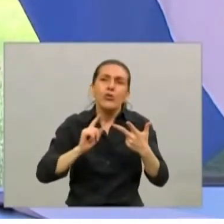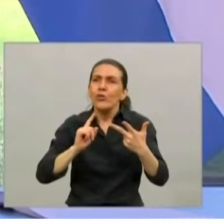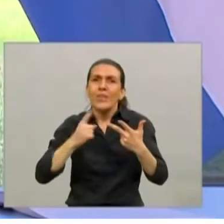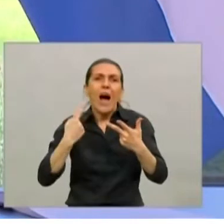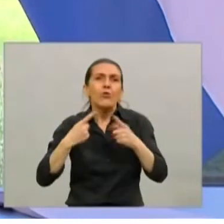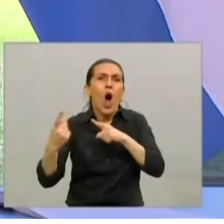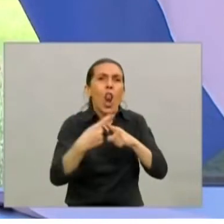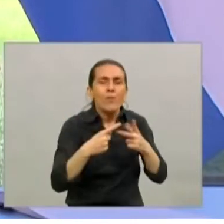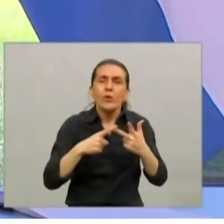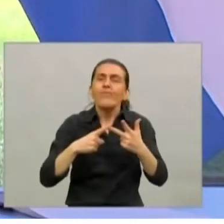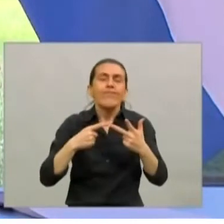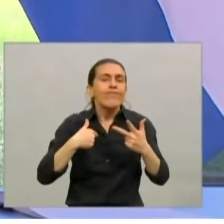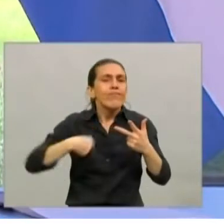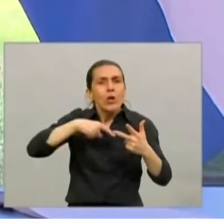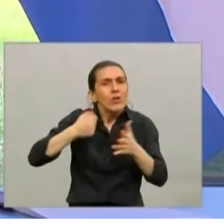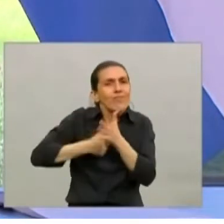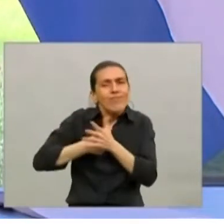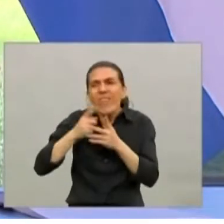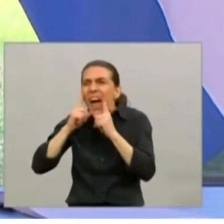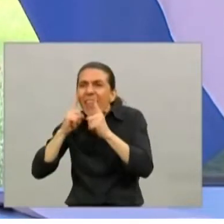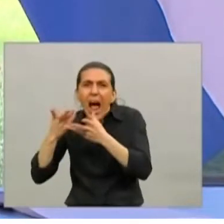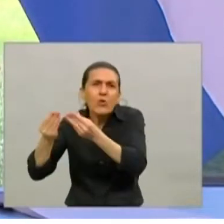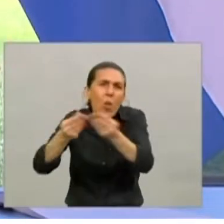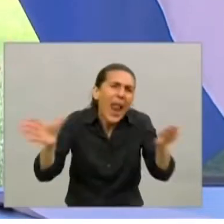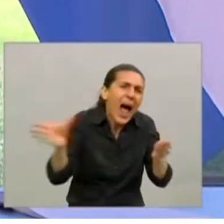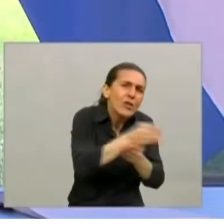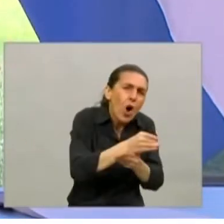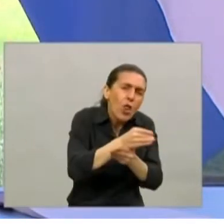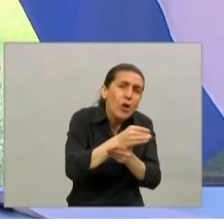nosotros tratamos de socorrer a todos en la medida de lo que podemos.